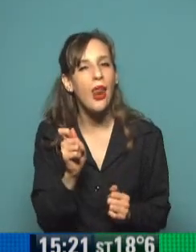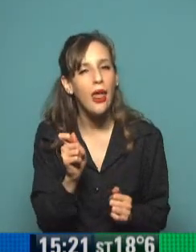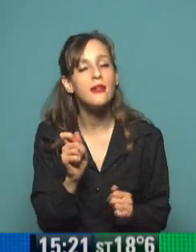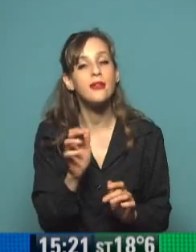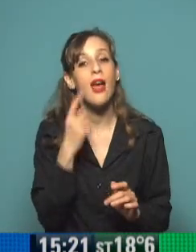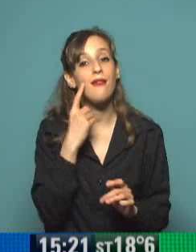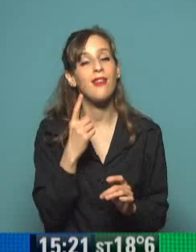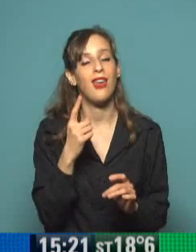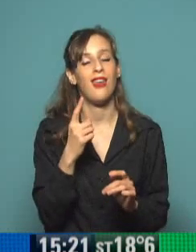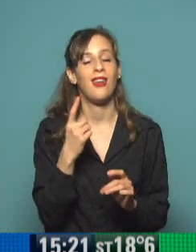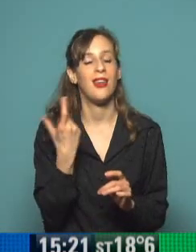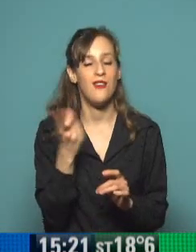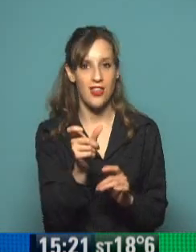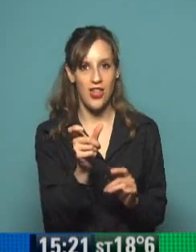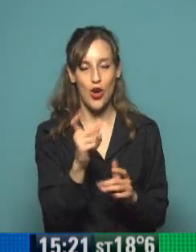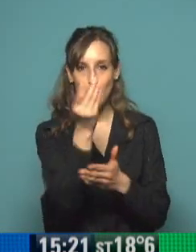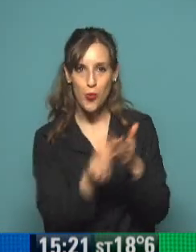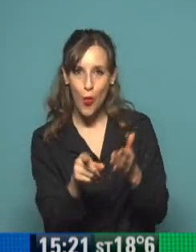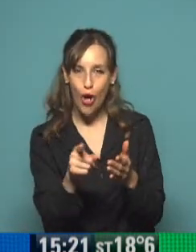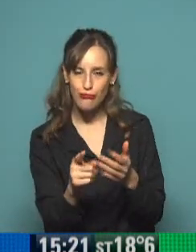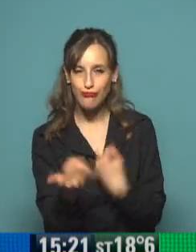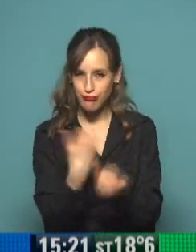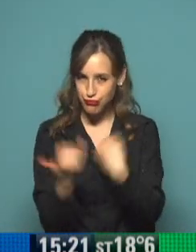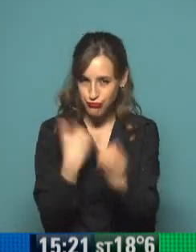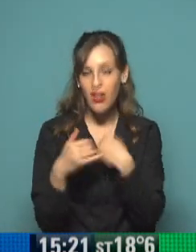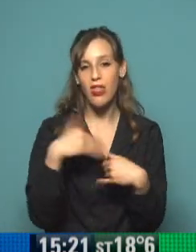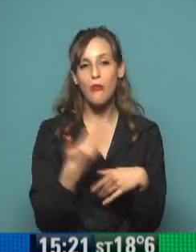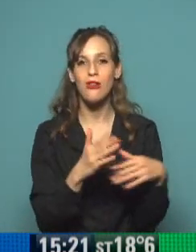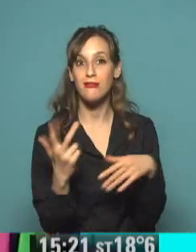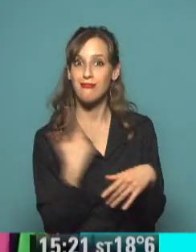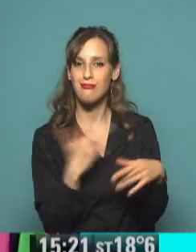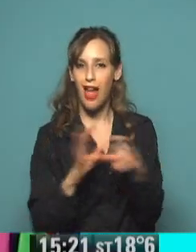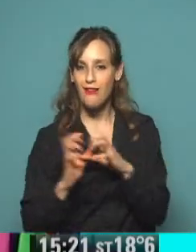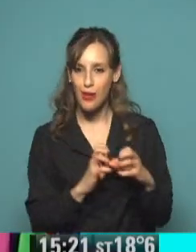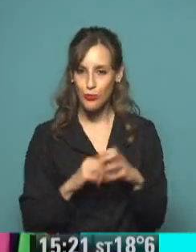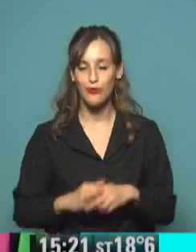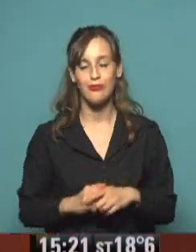dejar que Zamba nos cuente y cuando volvemos seguimos charlando de él. Lo vemos.